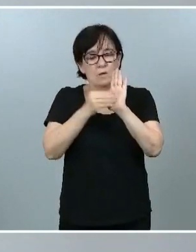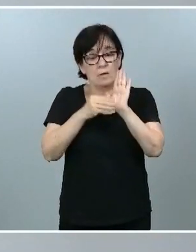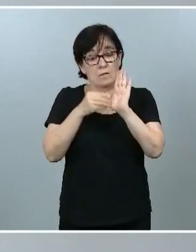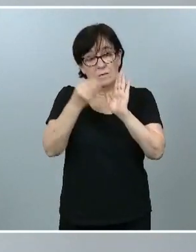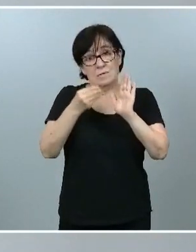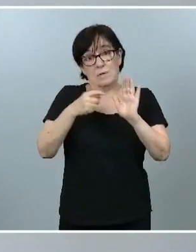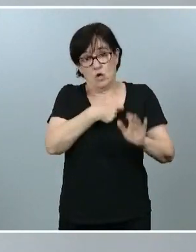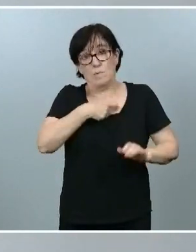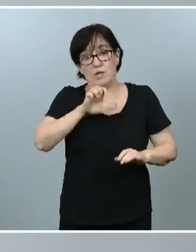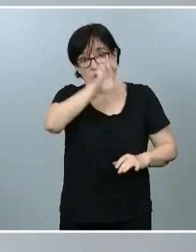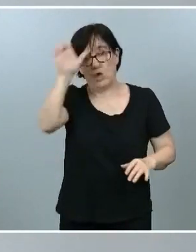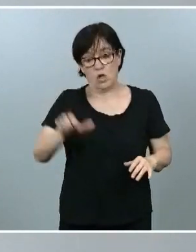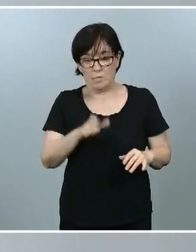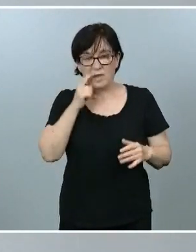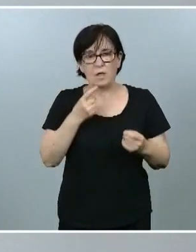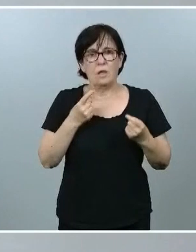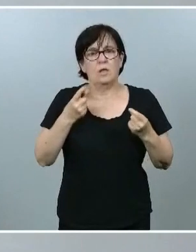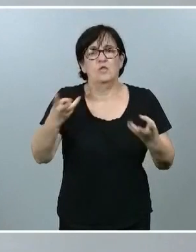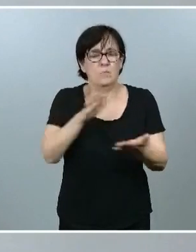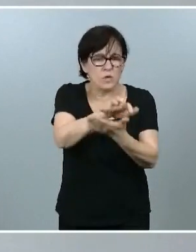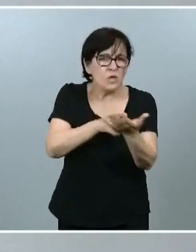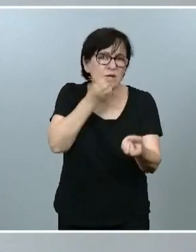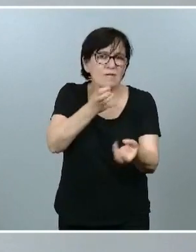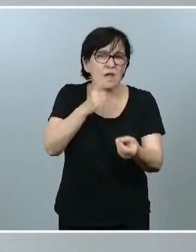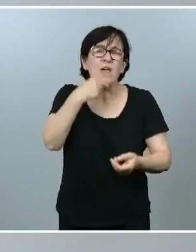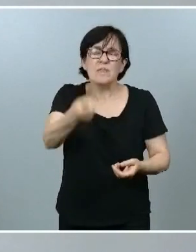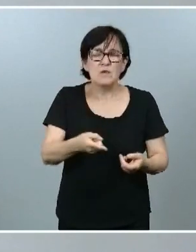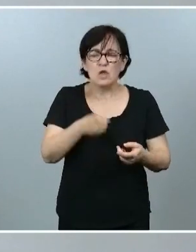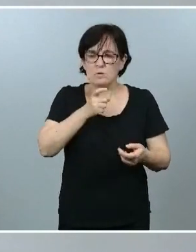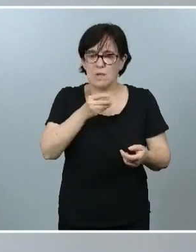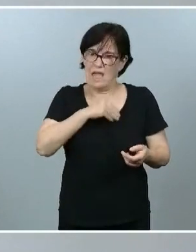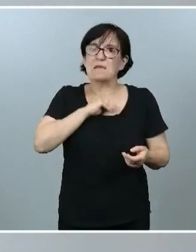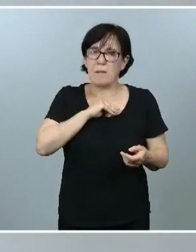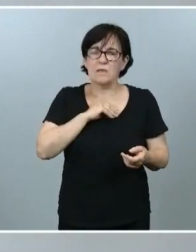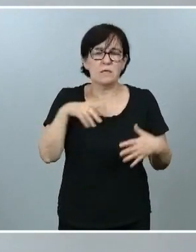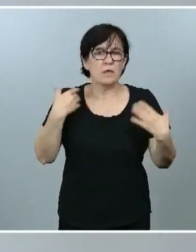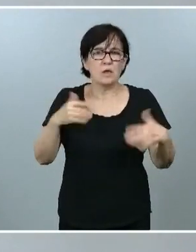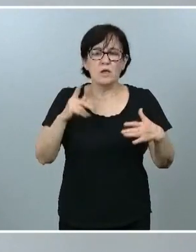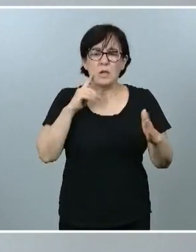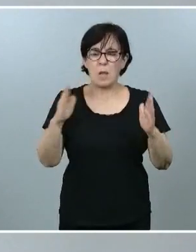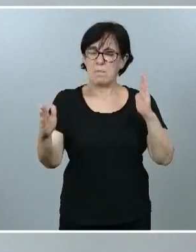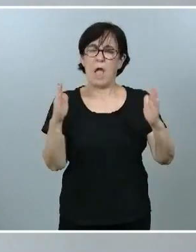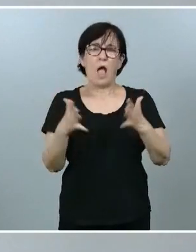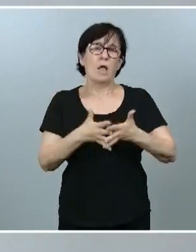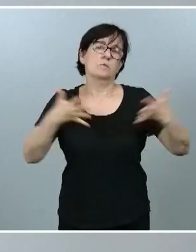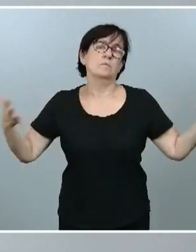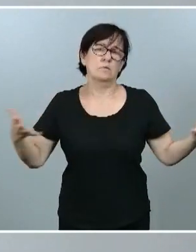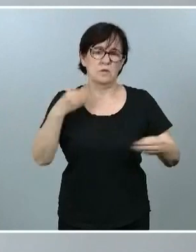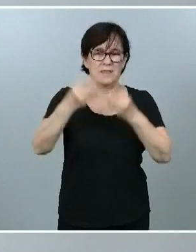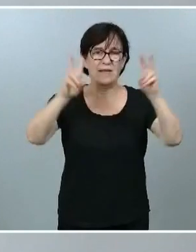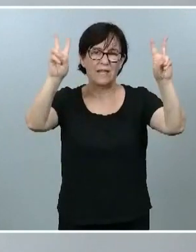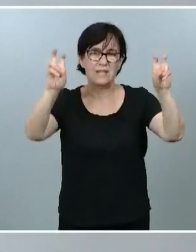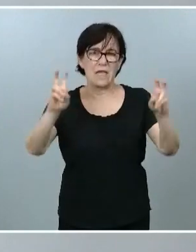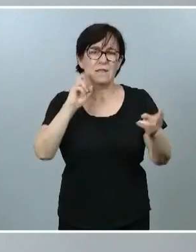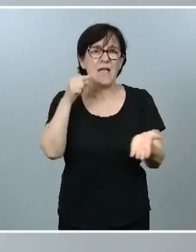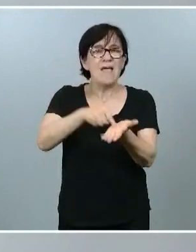Europea, que en numerosos informes ha señalado como España cuenta con un margen moi amplio de actuación en materia de fiscalidade verde.